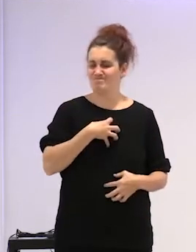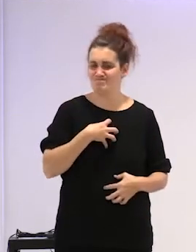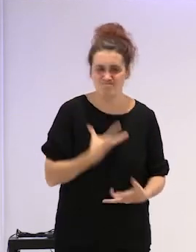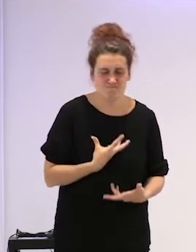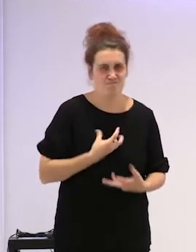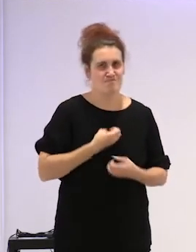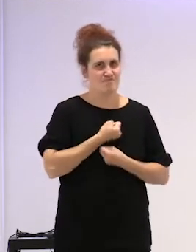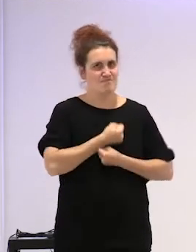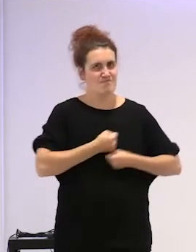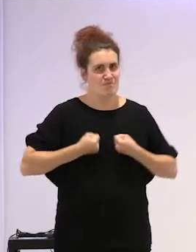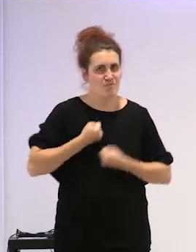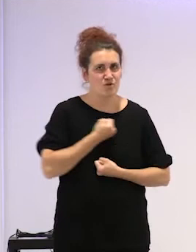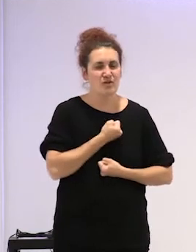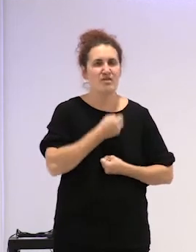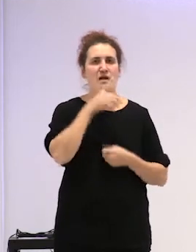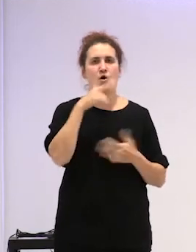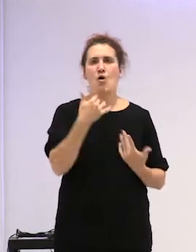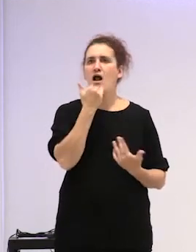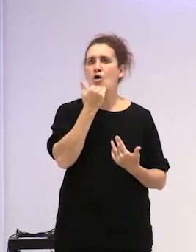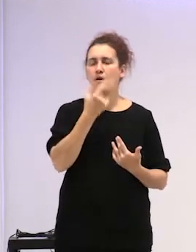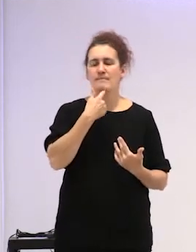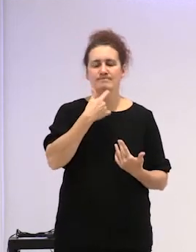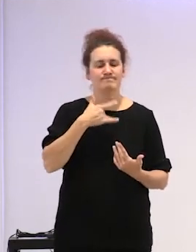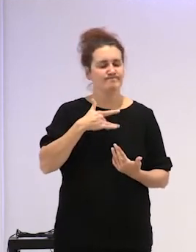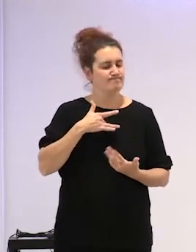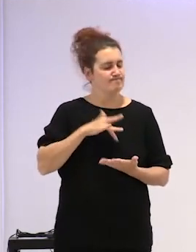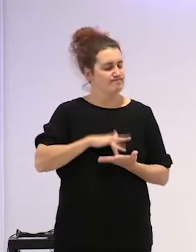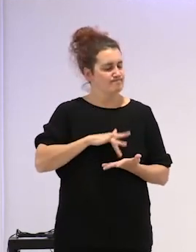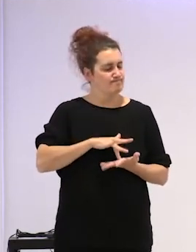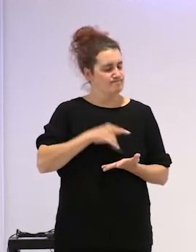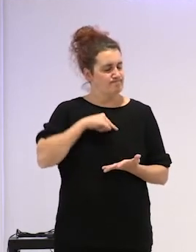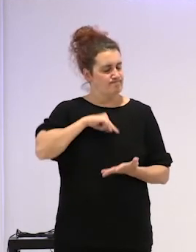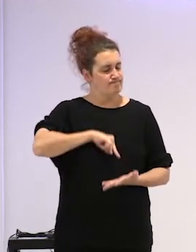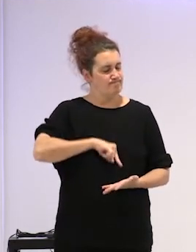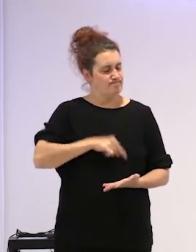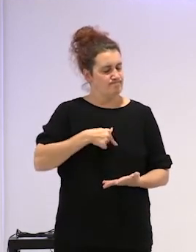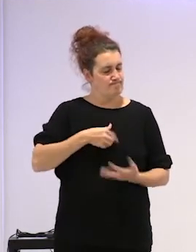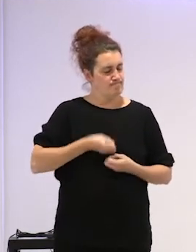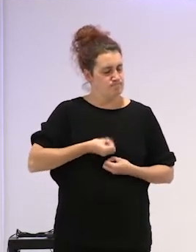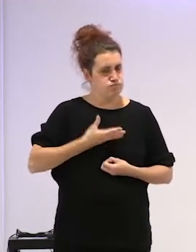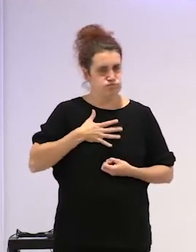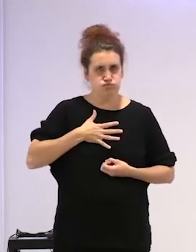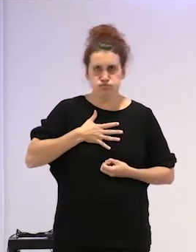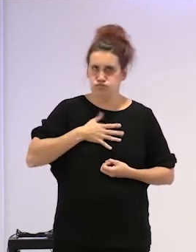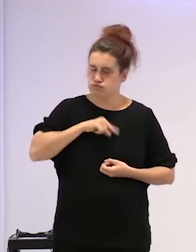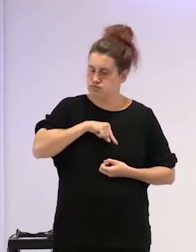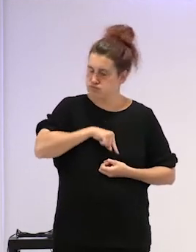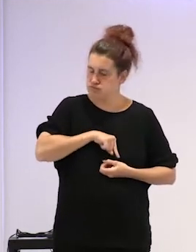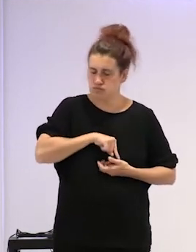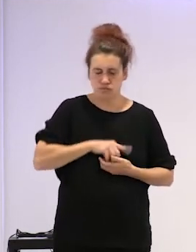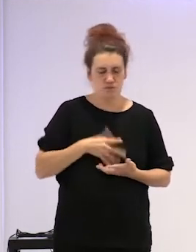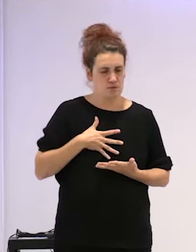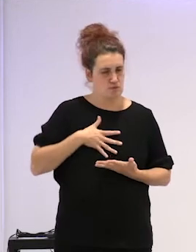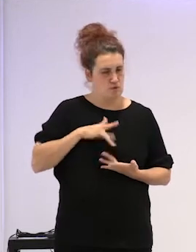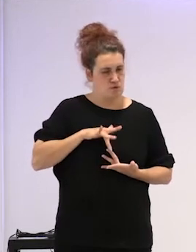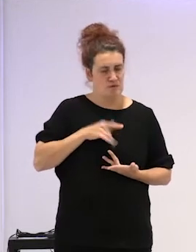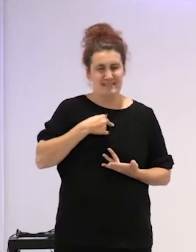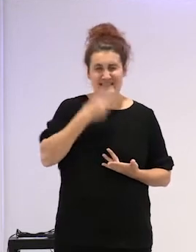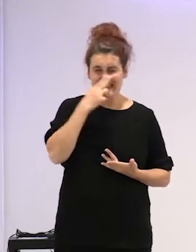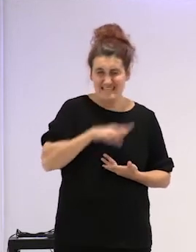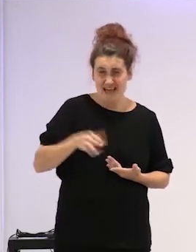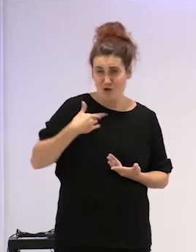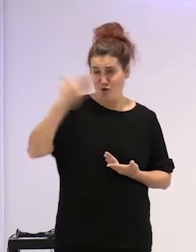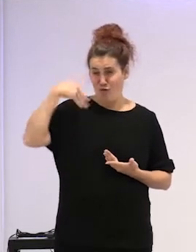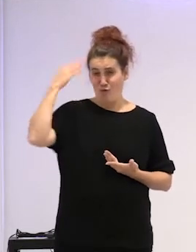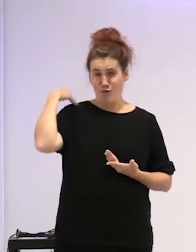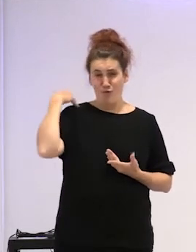o algo que me tocaba así como en lo profundo del alma donde todavía está la niña que fui, y